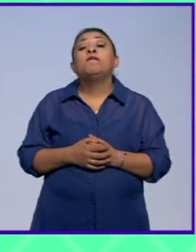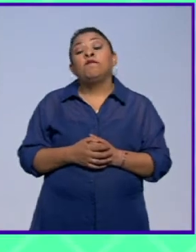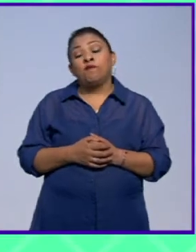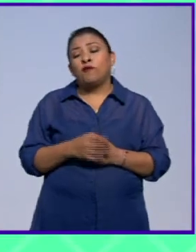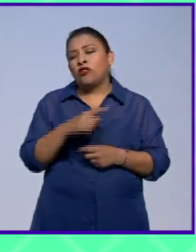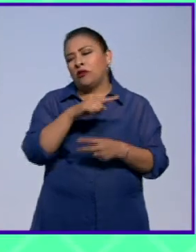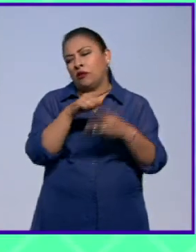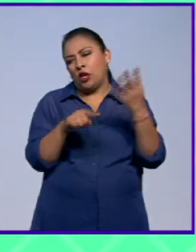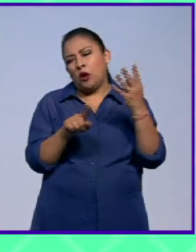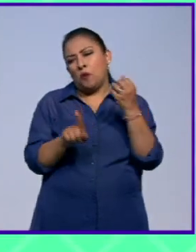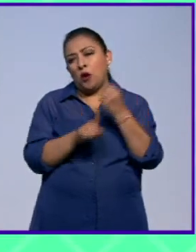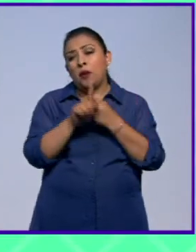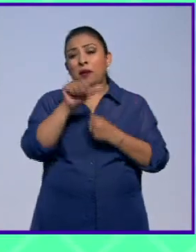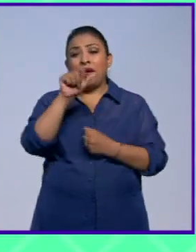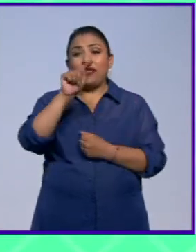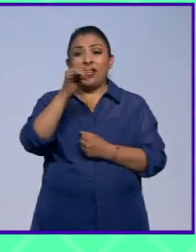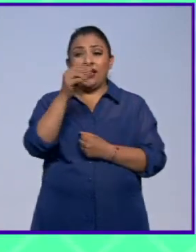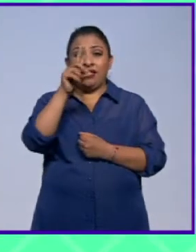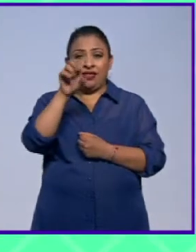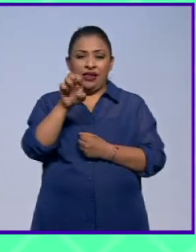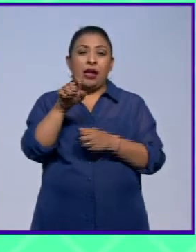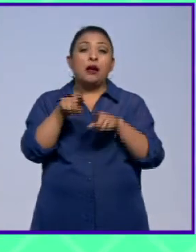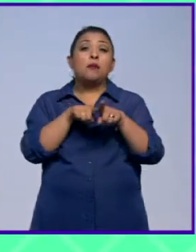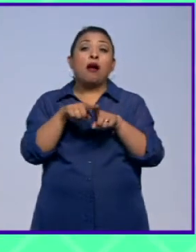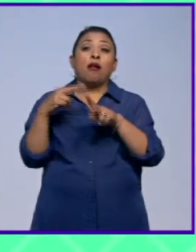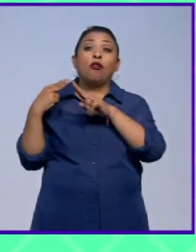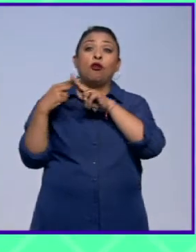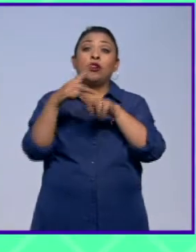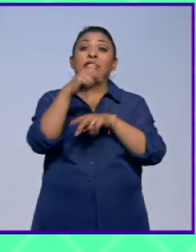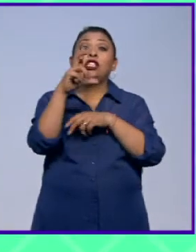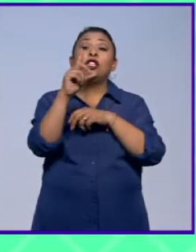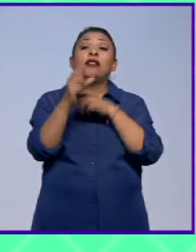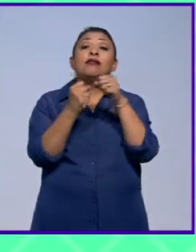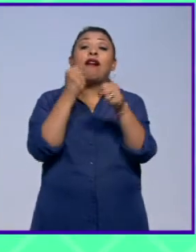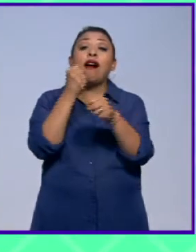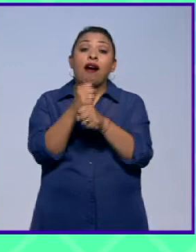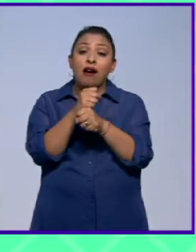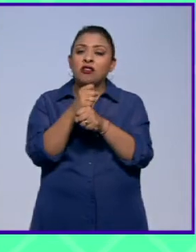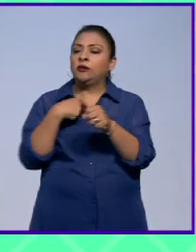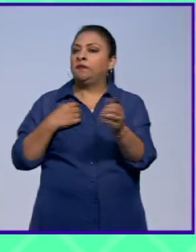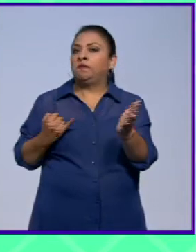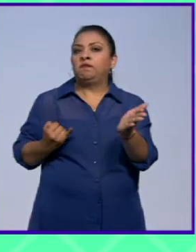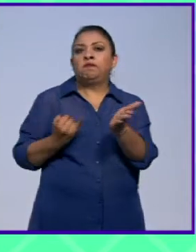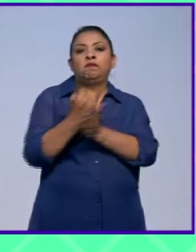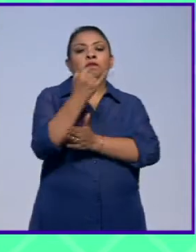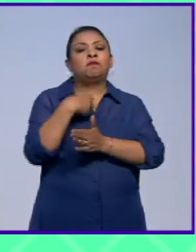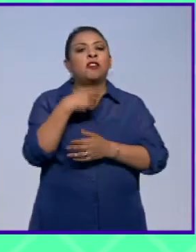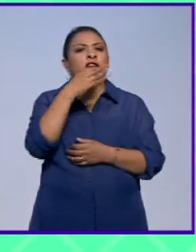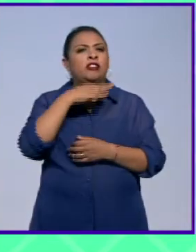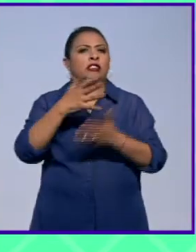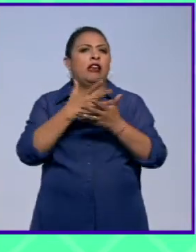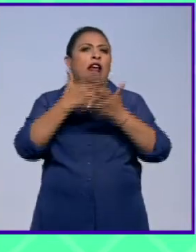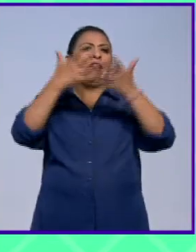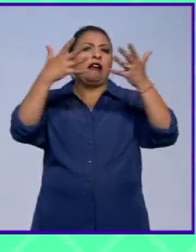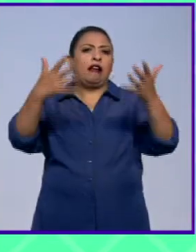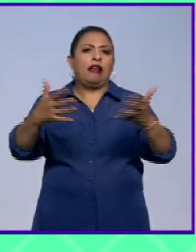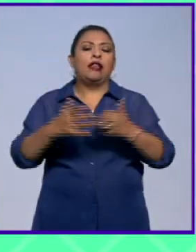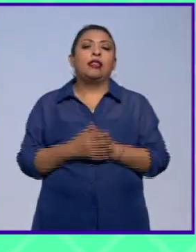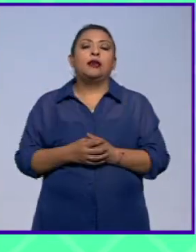de todo esto Atay de Hermanos cumple 130 años y está decidido a celebrarlo en grande